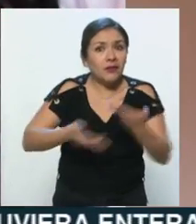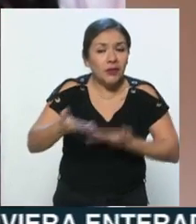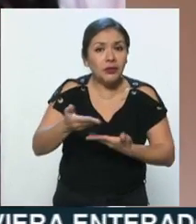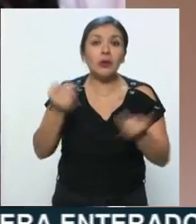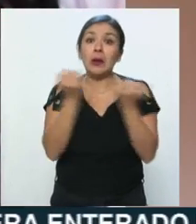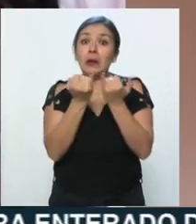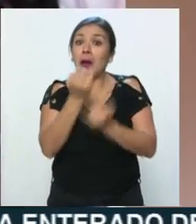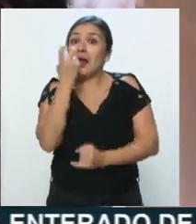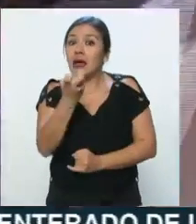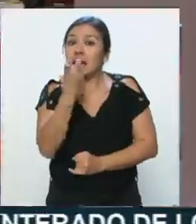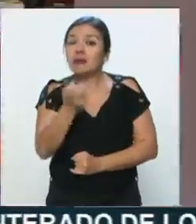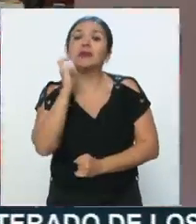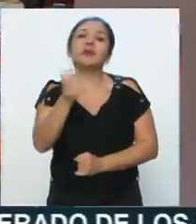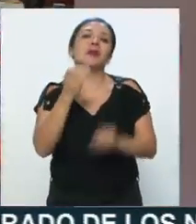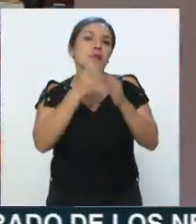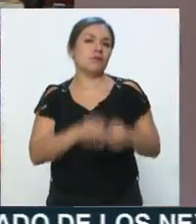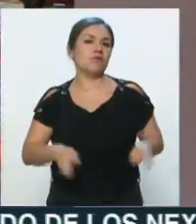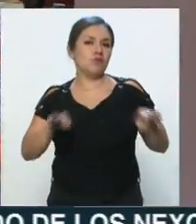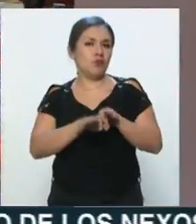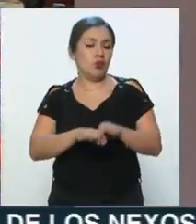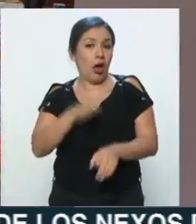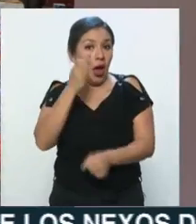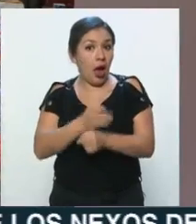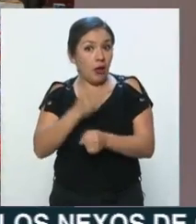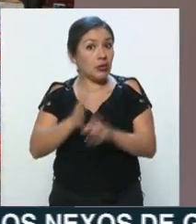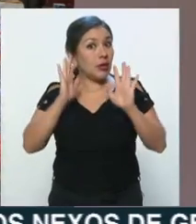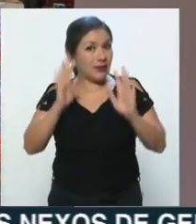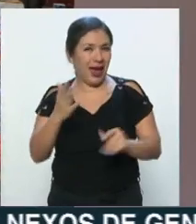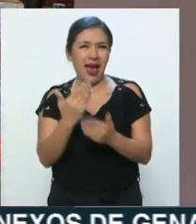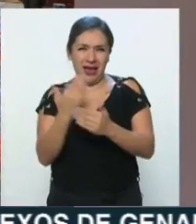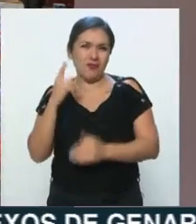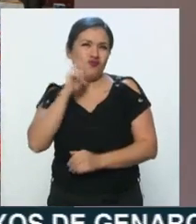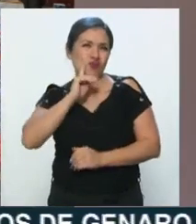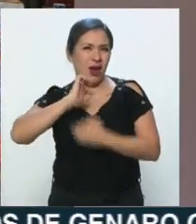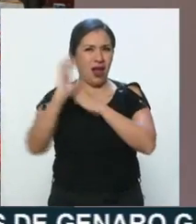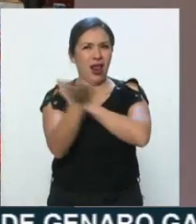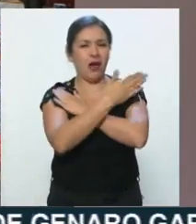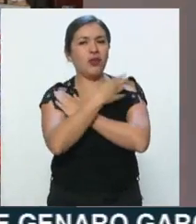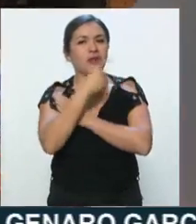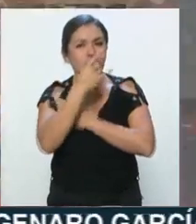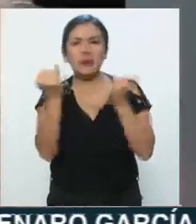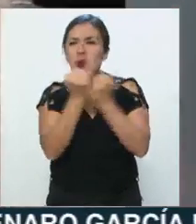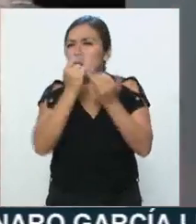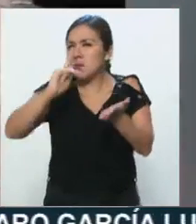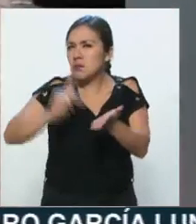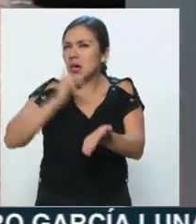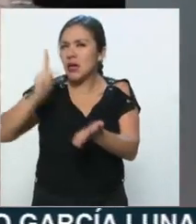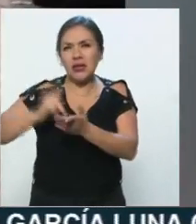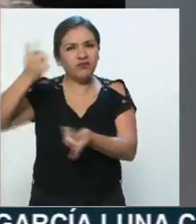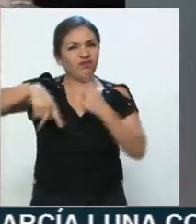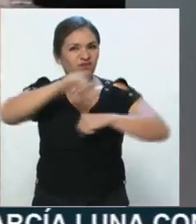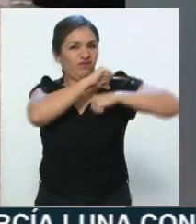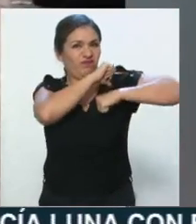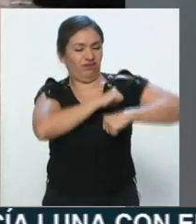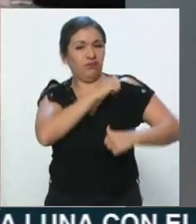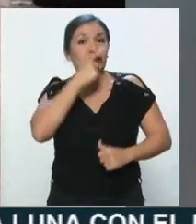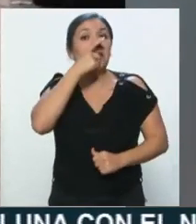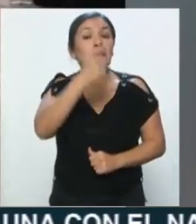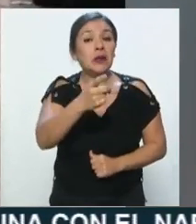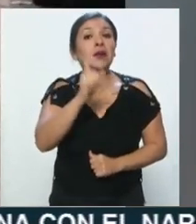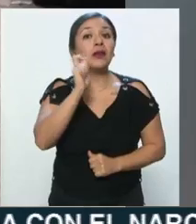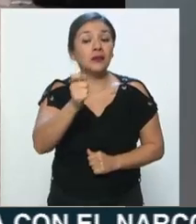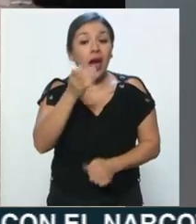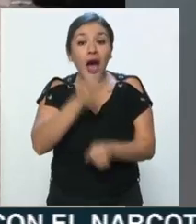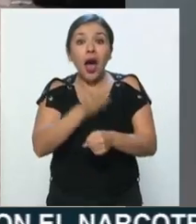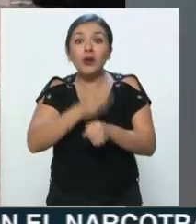supuesto que esto es sumamente importante porque estamos, ya lo decía la jefa de gobierno y también lo han reiterado las autoridades de salud